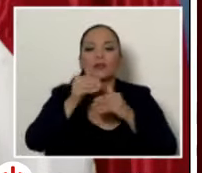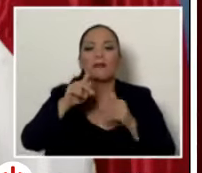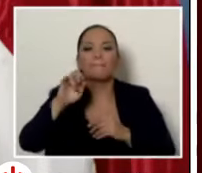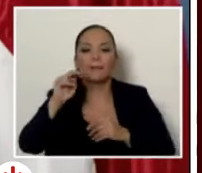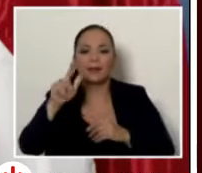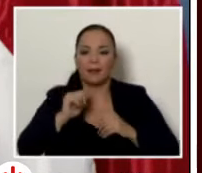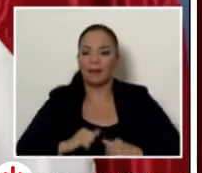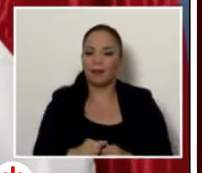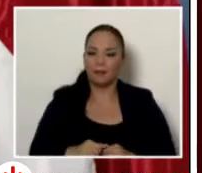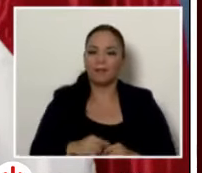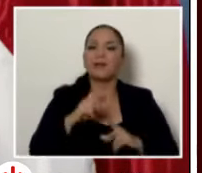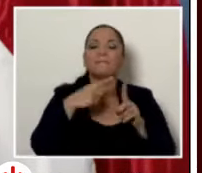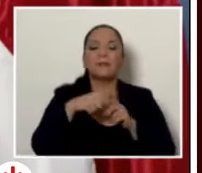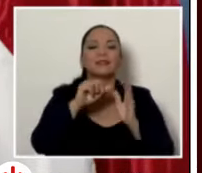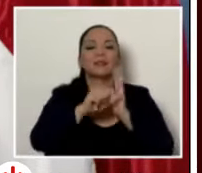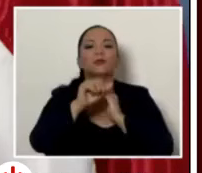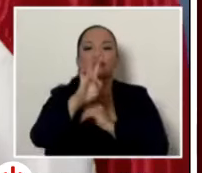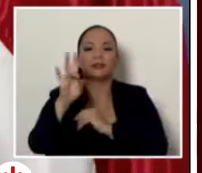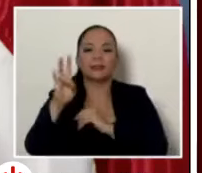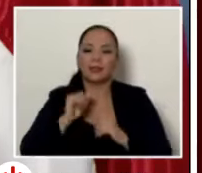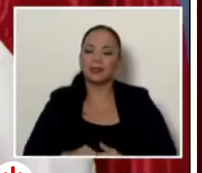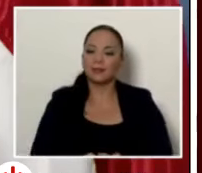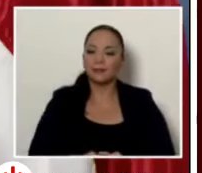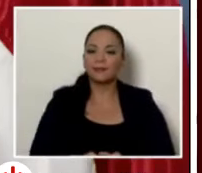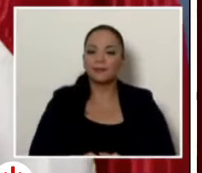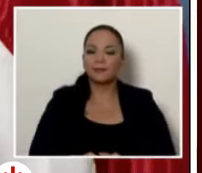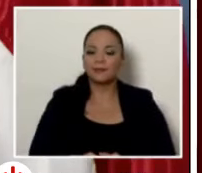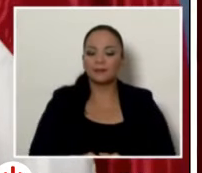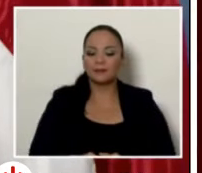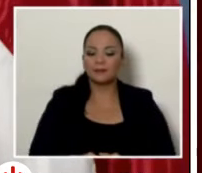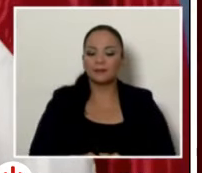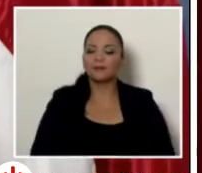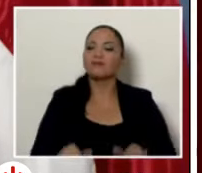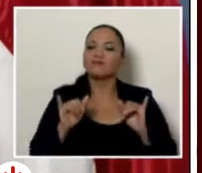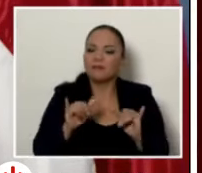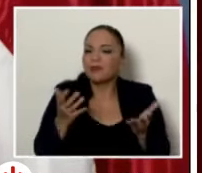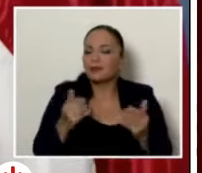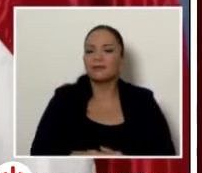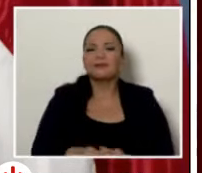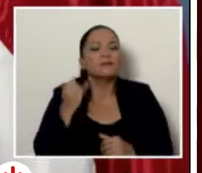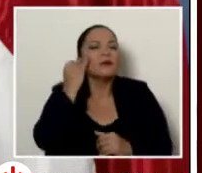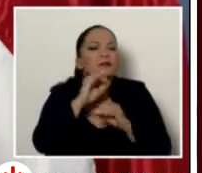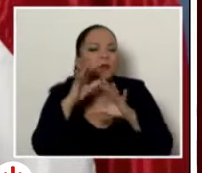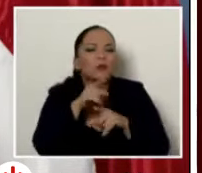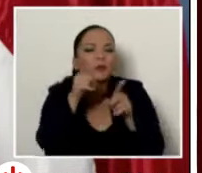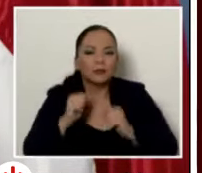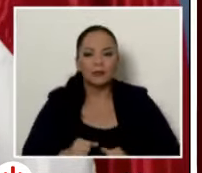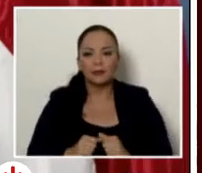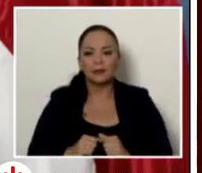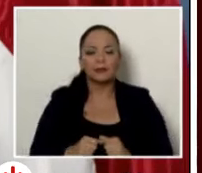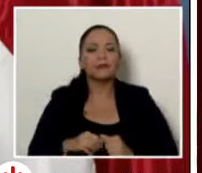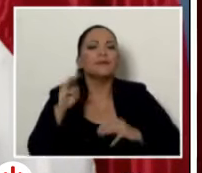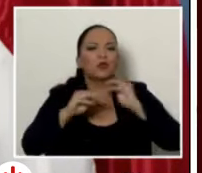77. Entonces, así es como lo se informan, le informan ciertos medios